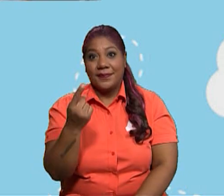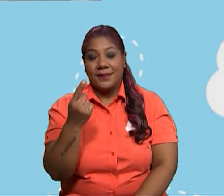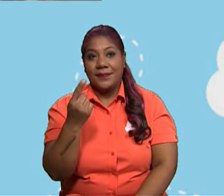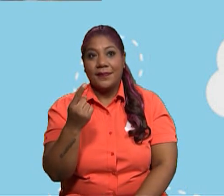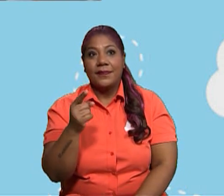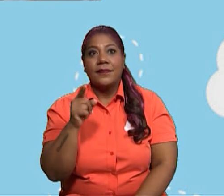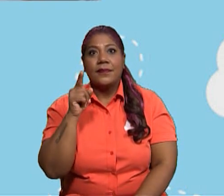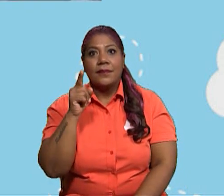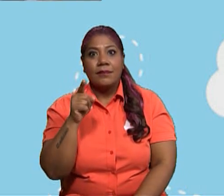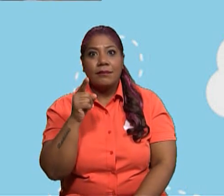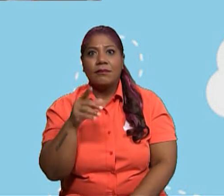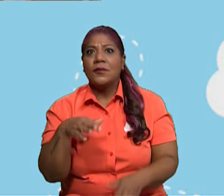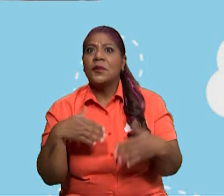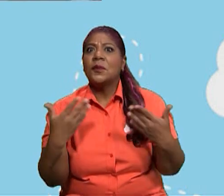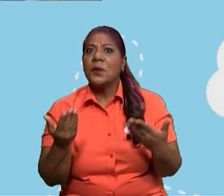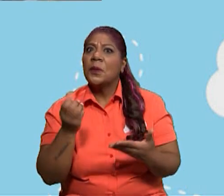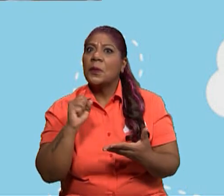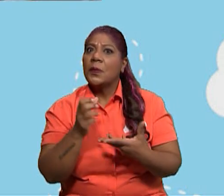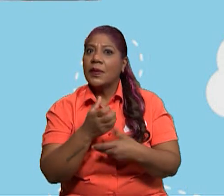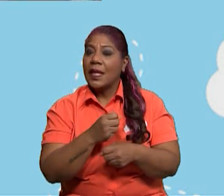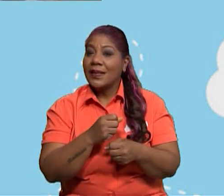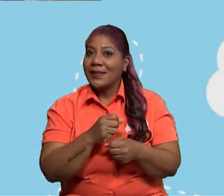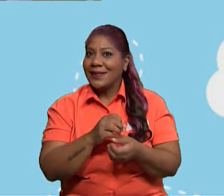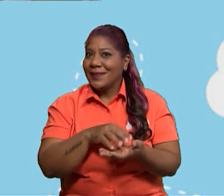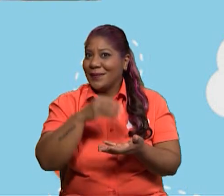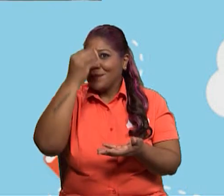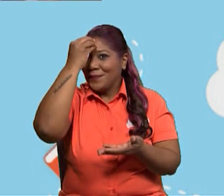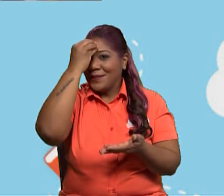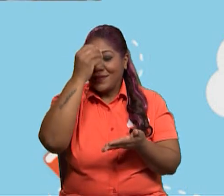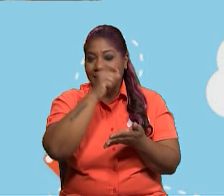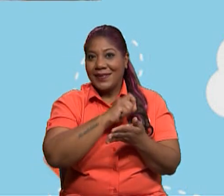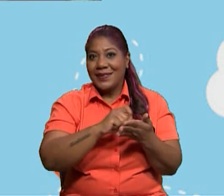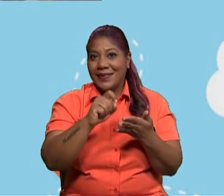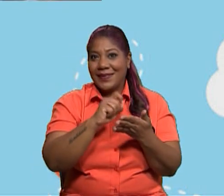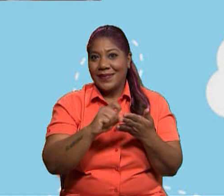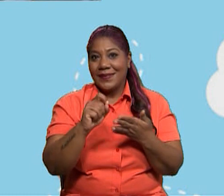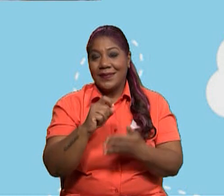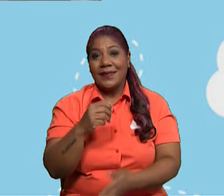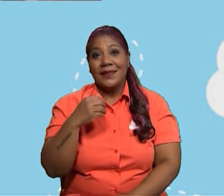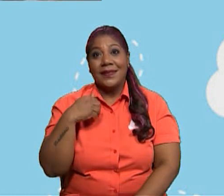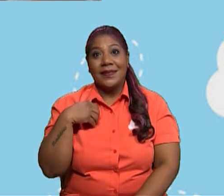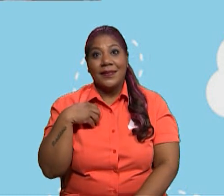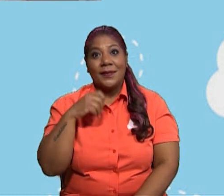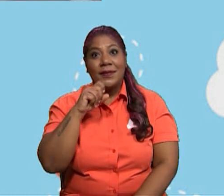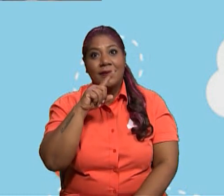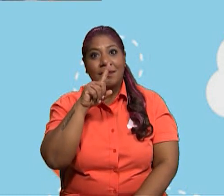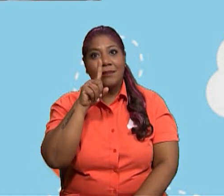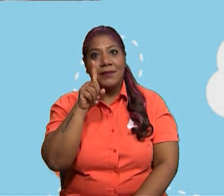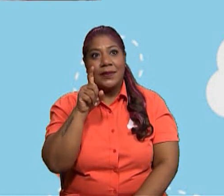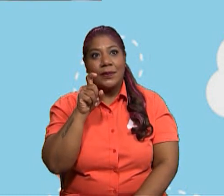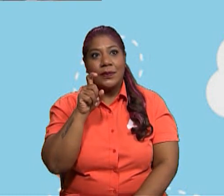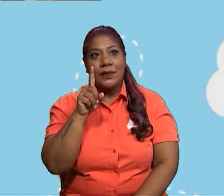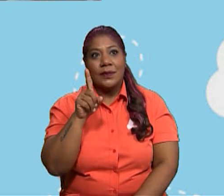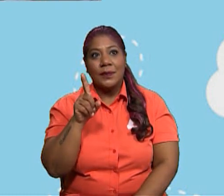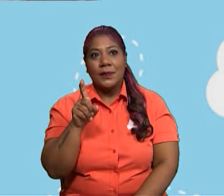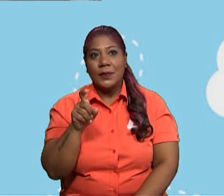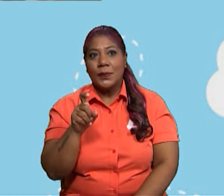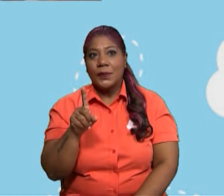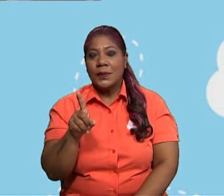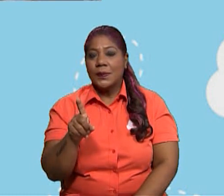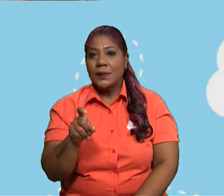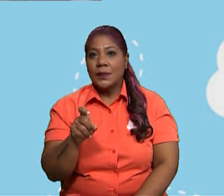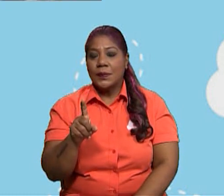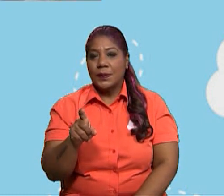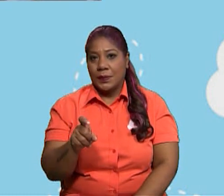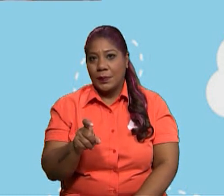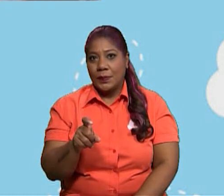redactar un texto expositivo, tenemos que realizar una serie de preguntas. Y esta serie de preguntas van a ir